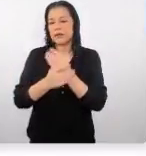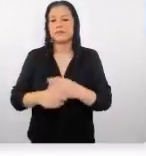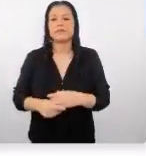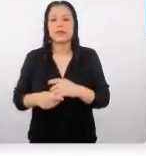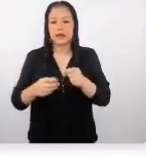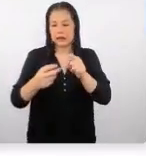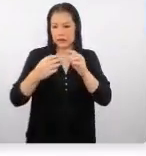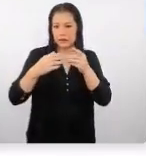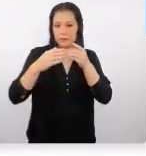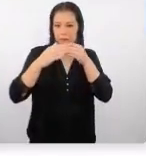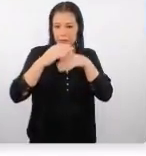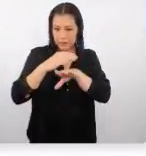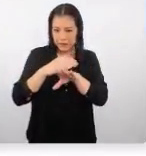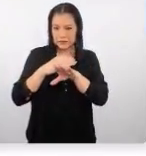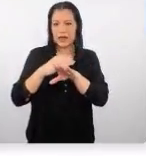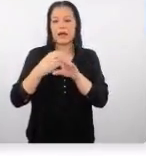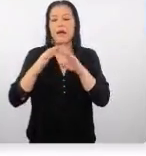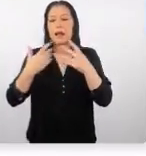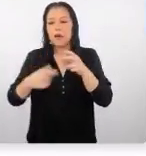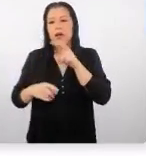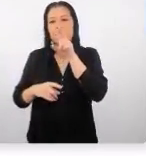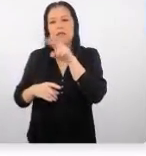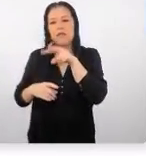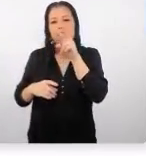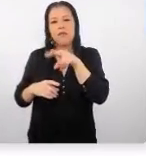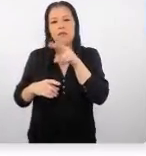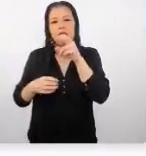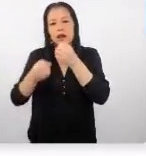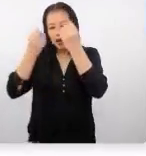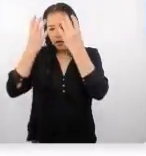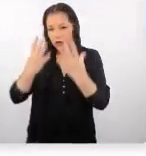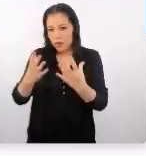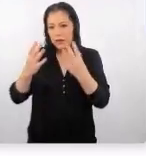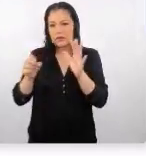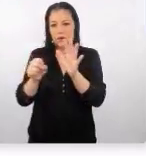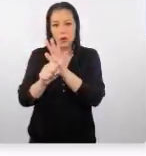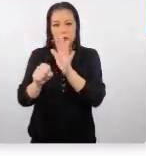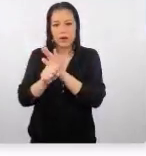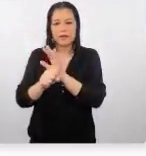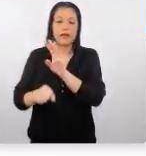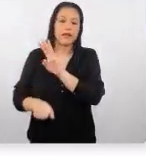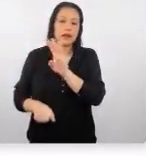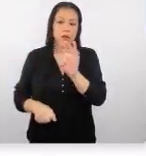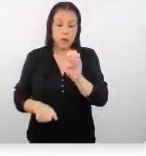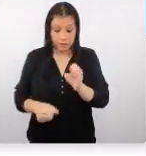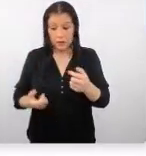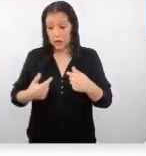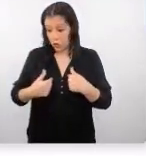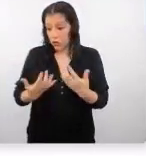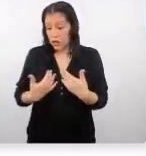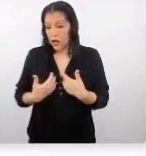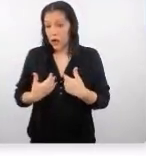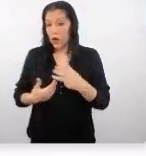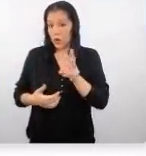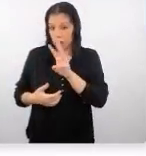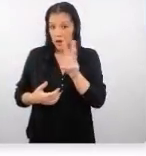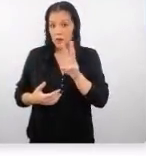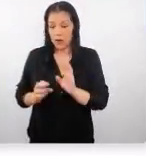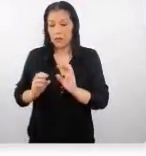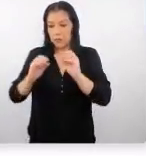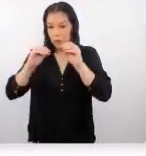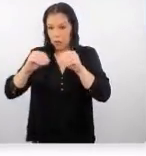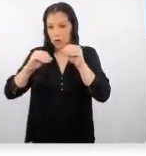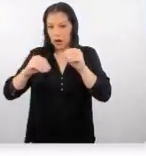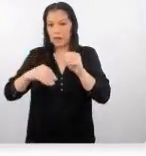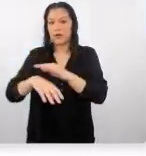punto de ingreso para poder visualizar la información de la web. ¿Ok? Entonces, si es que yo voy a tener una página, alojémosla en